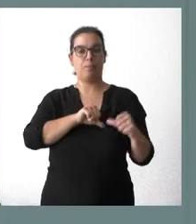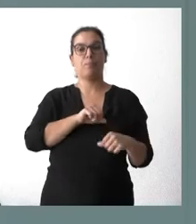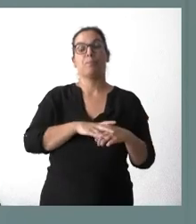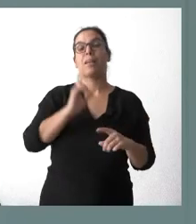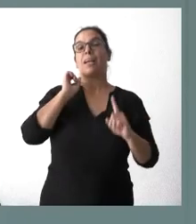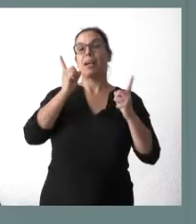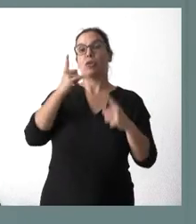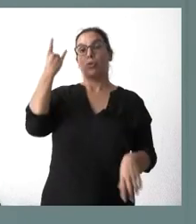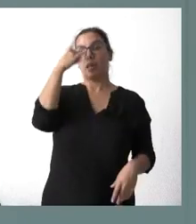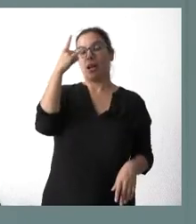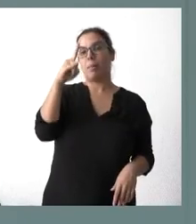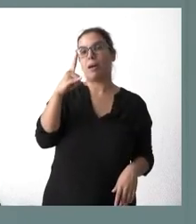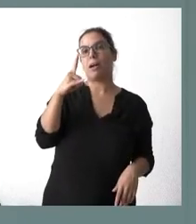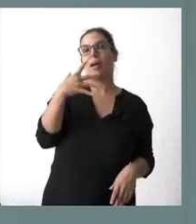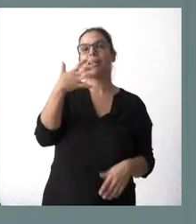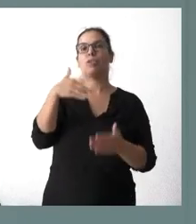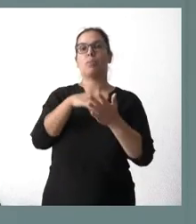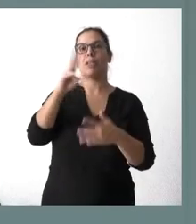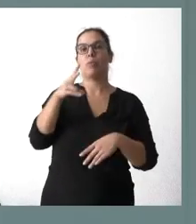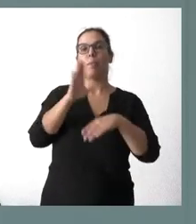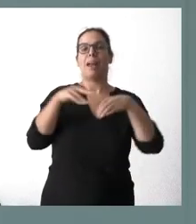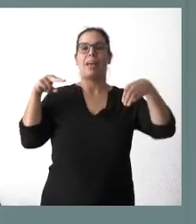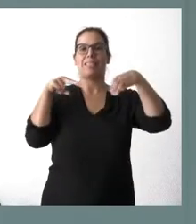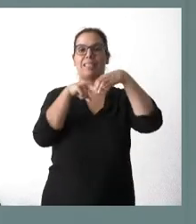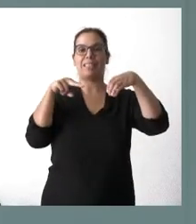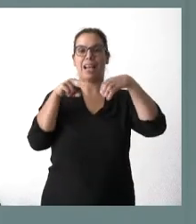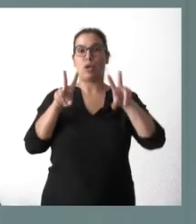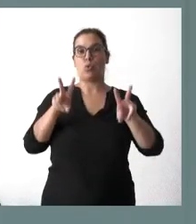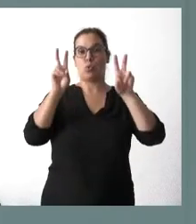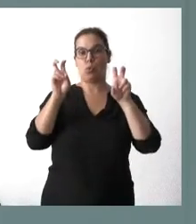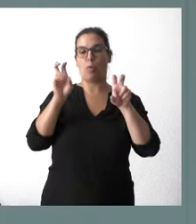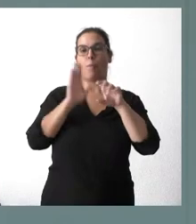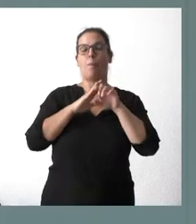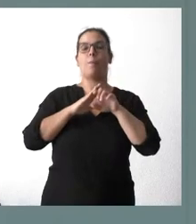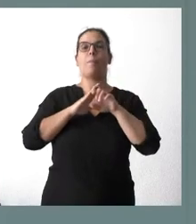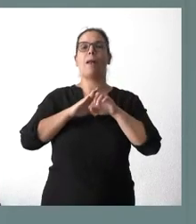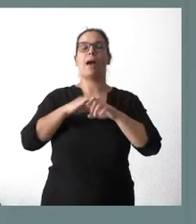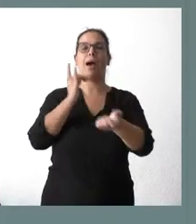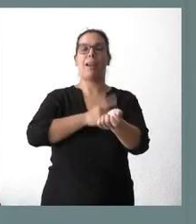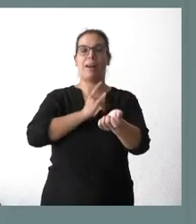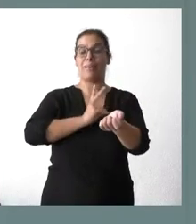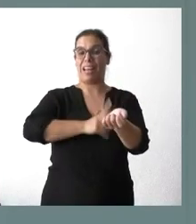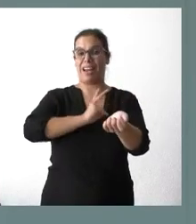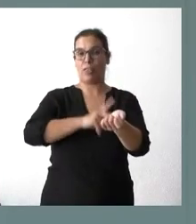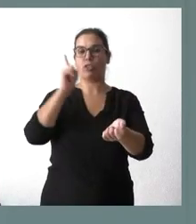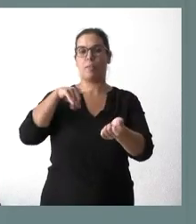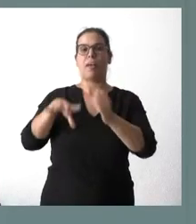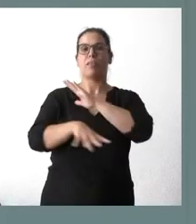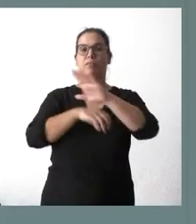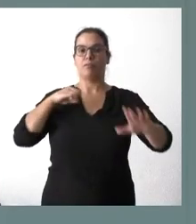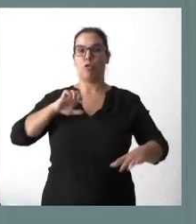Salamanca, más de medio millón de euros para un nuevo TAC simulador para radioterapia, también financiados con fondos europeos